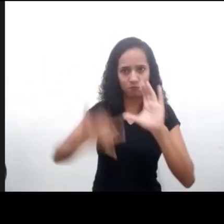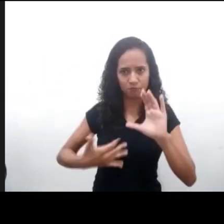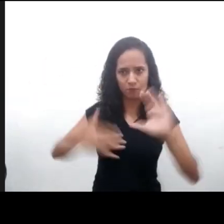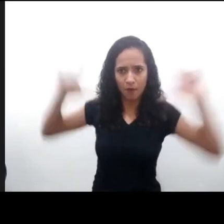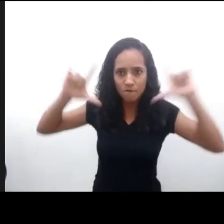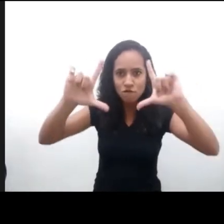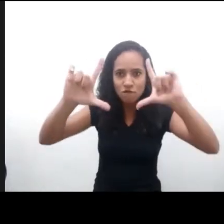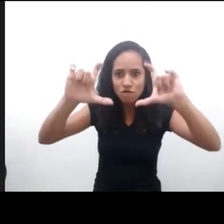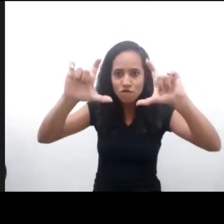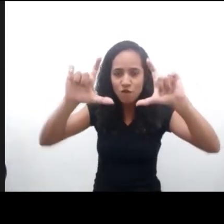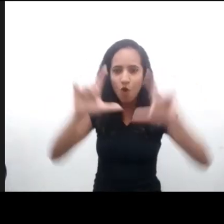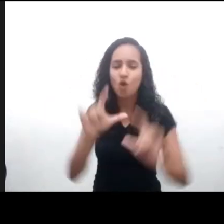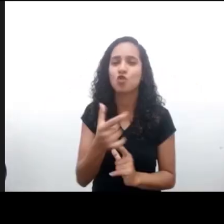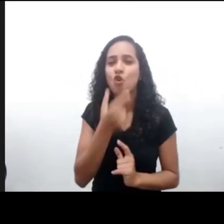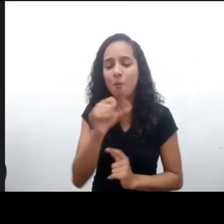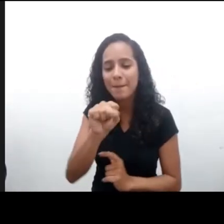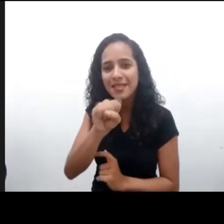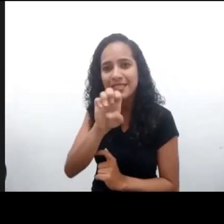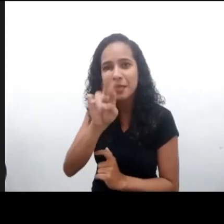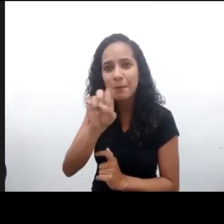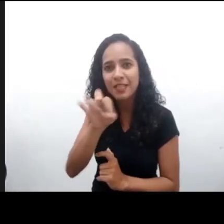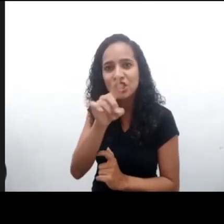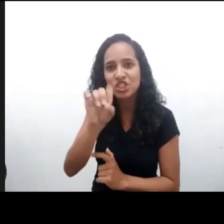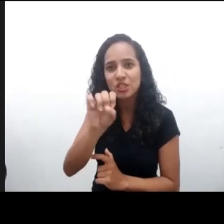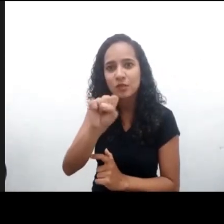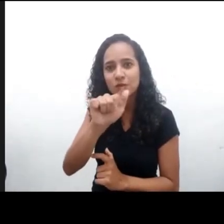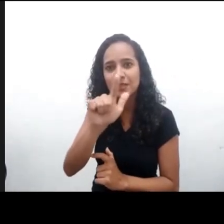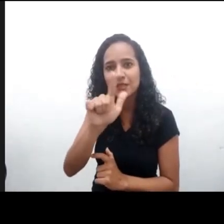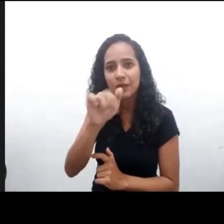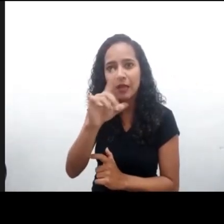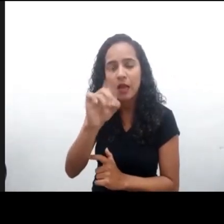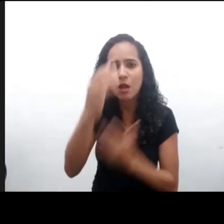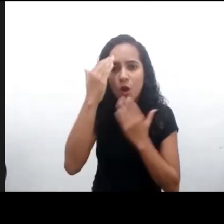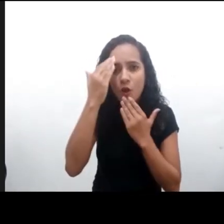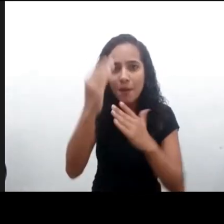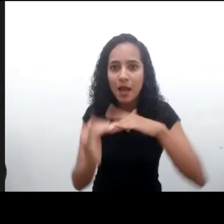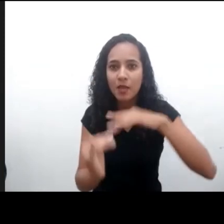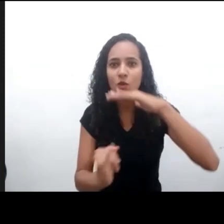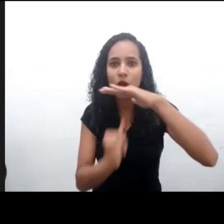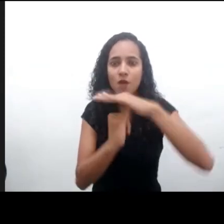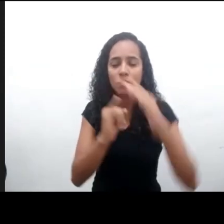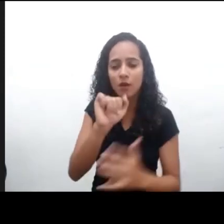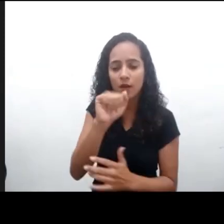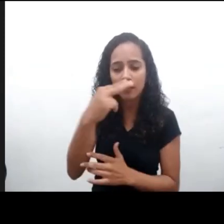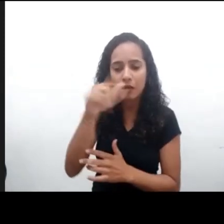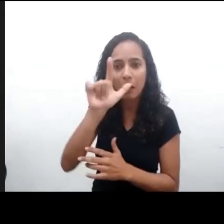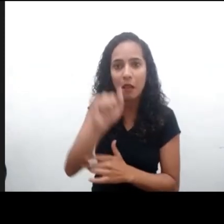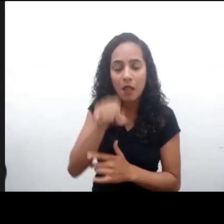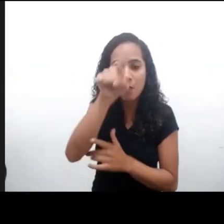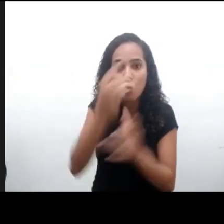Gracias a la Fundación Alana por realizar este evento, por promover la difusión